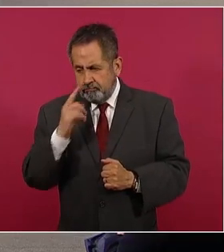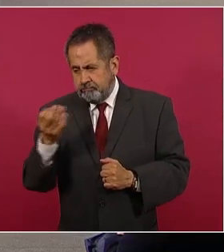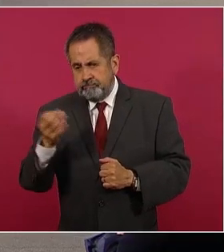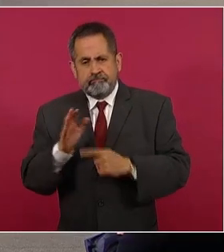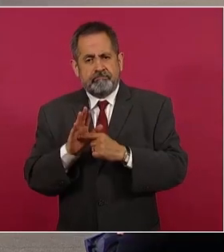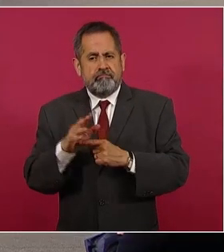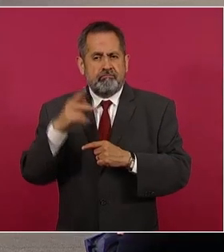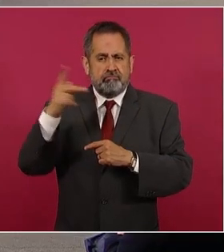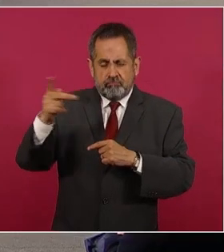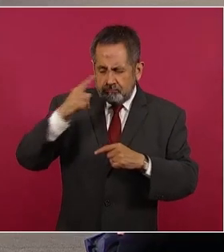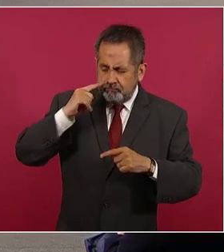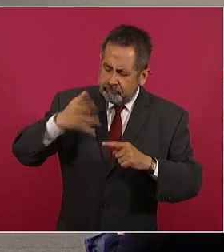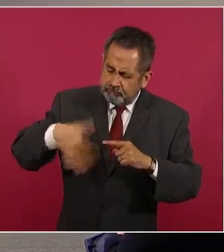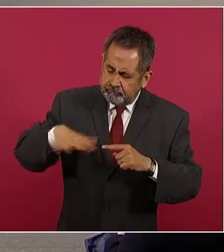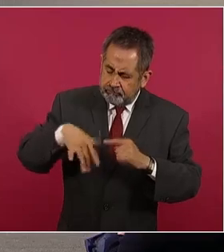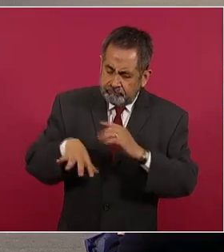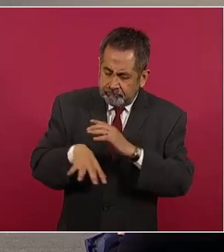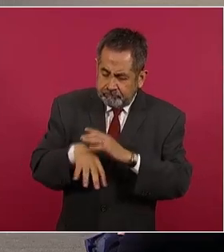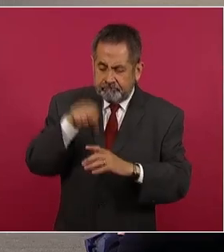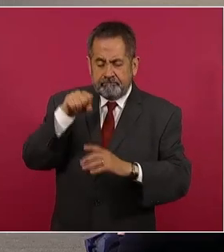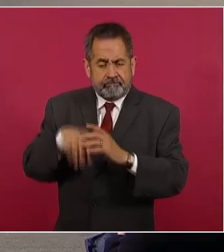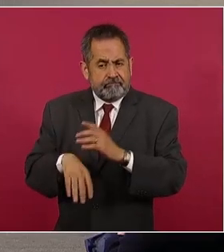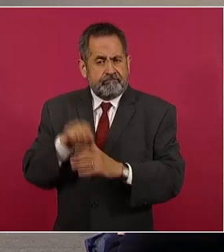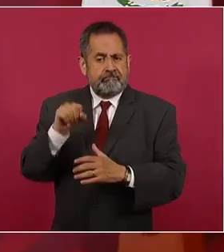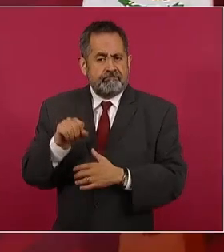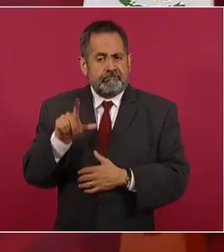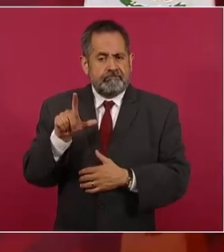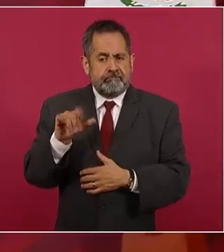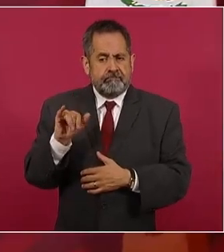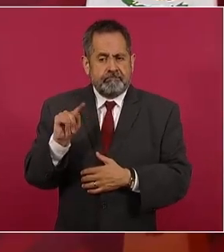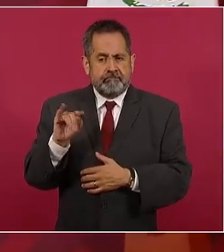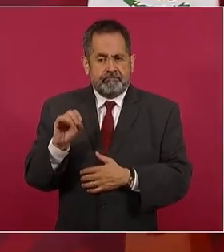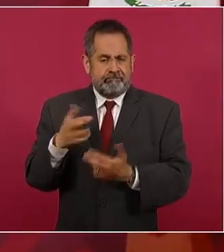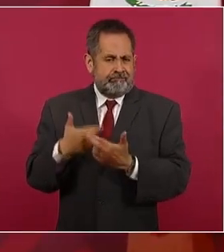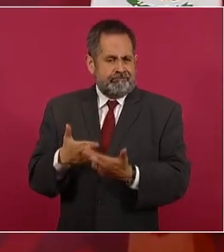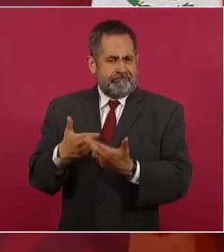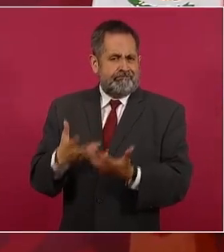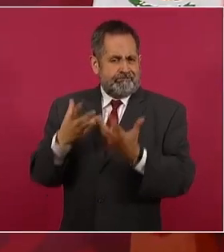por sus exploraciones contar con litio.